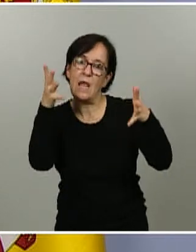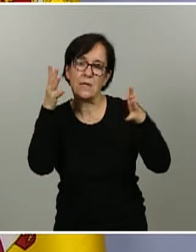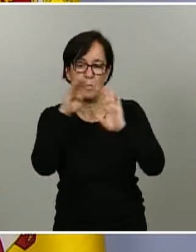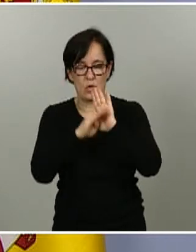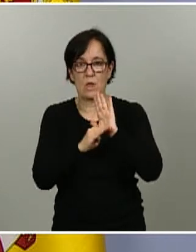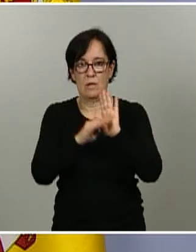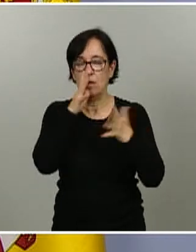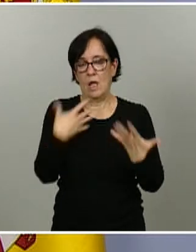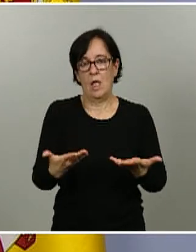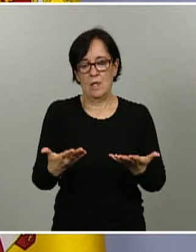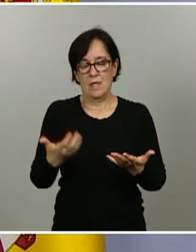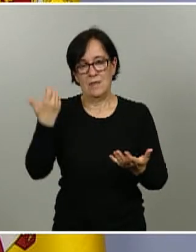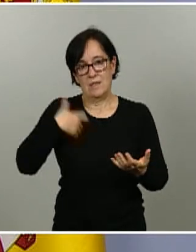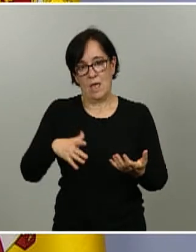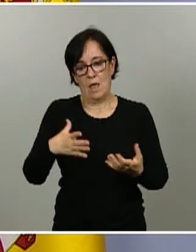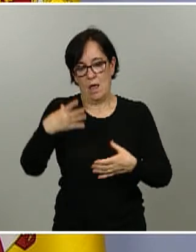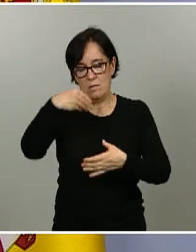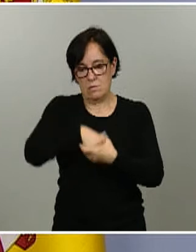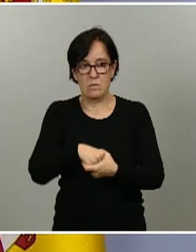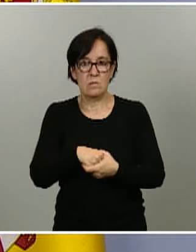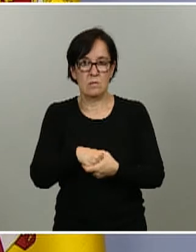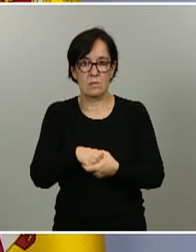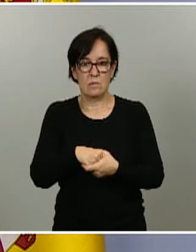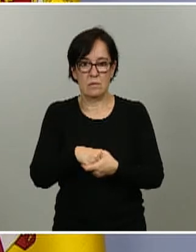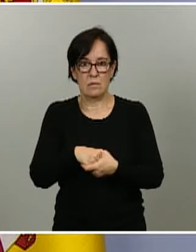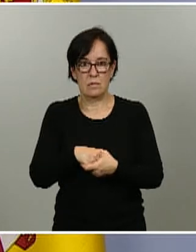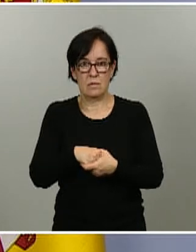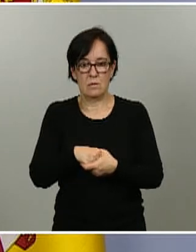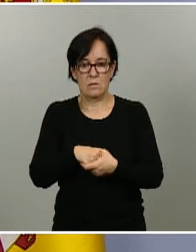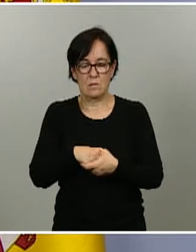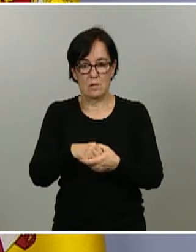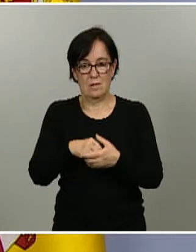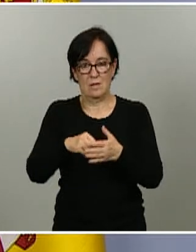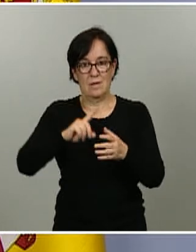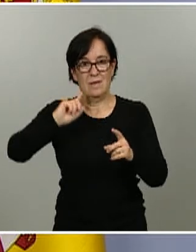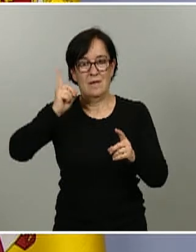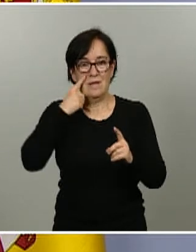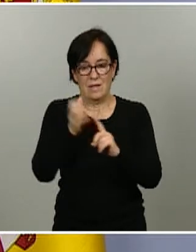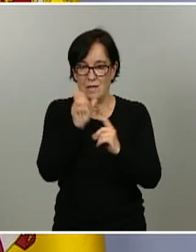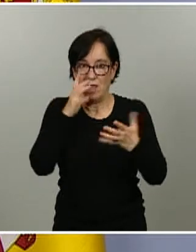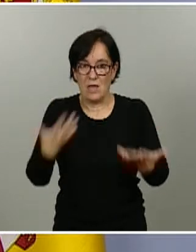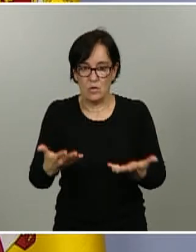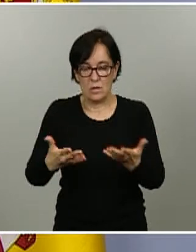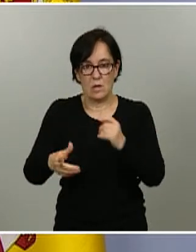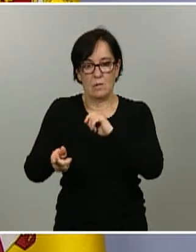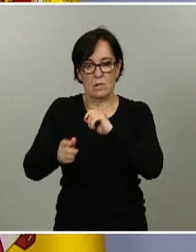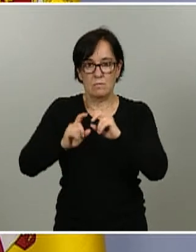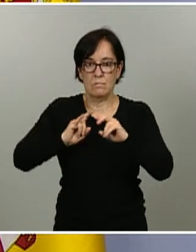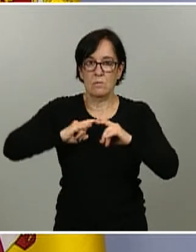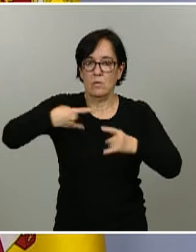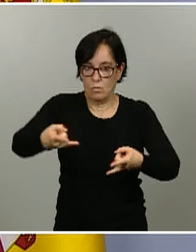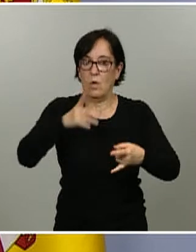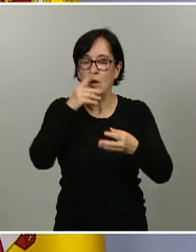ya están dentro de esta estrategia de diagnóstico actualizada y reforzada en la cual